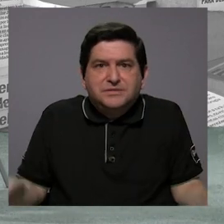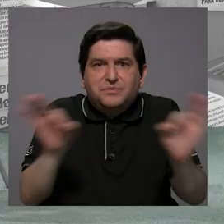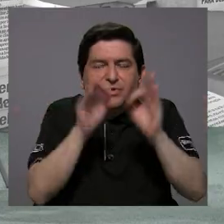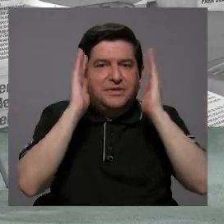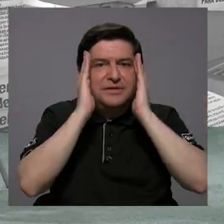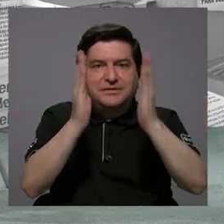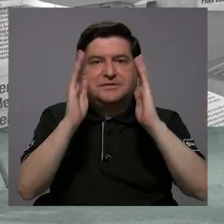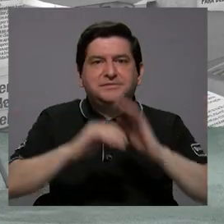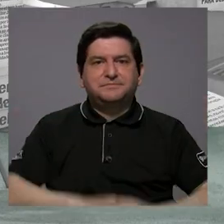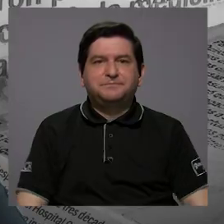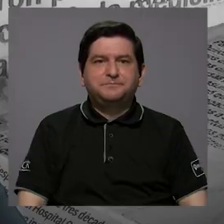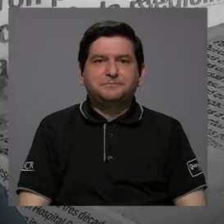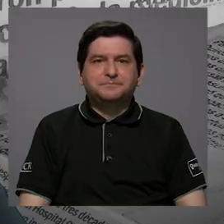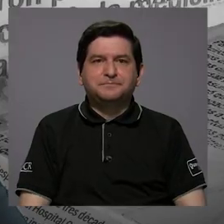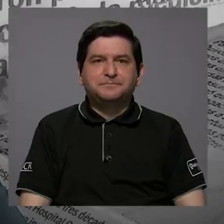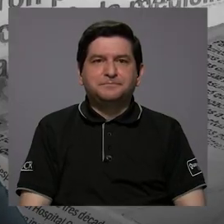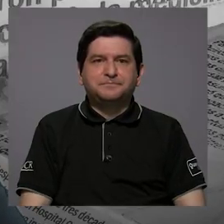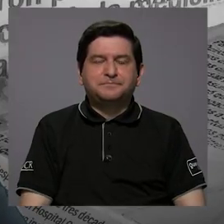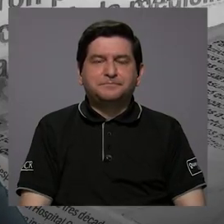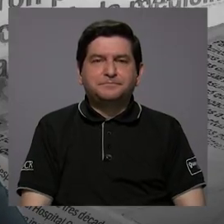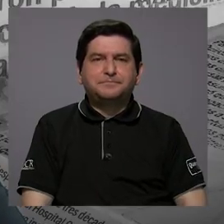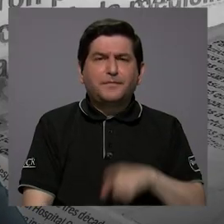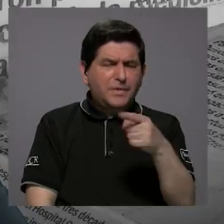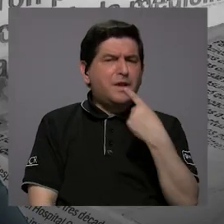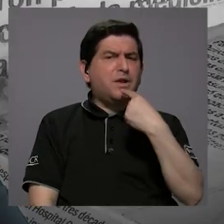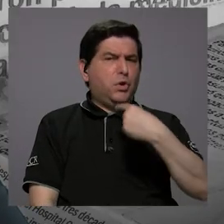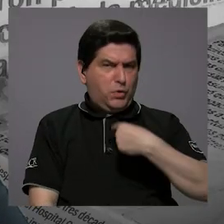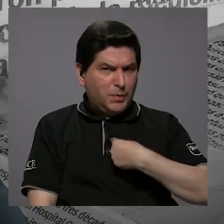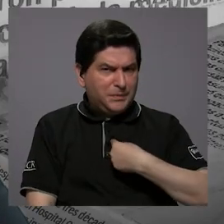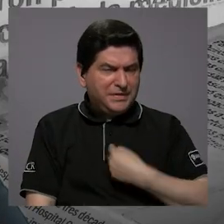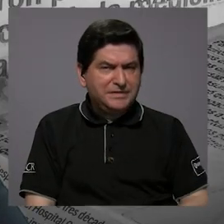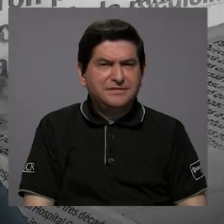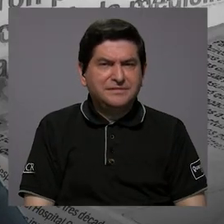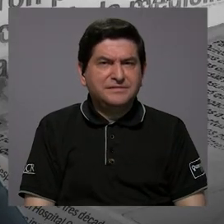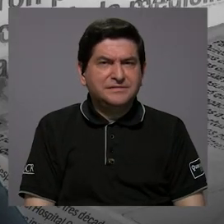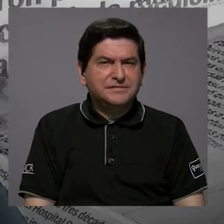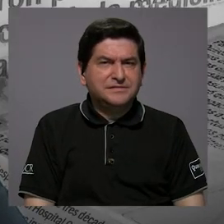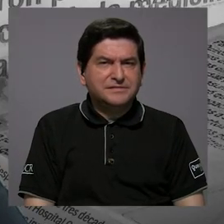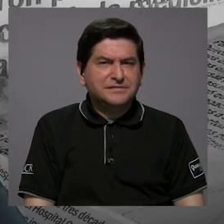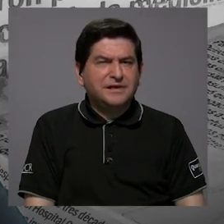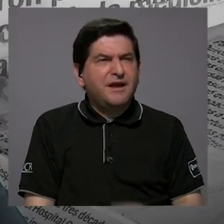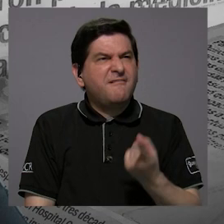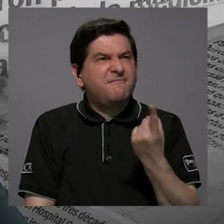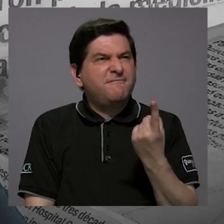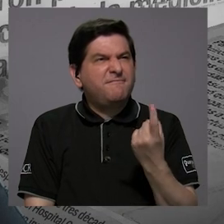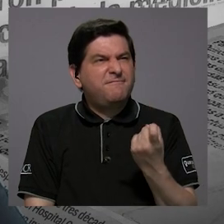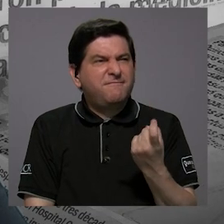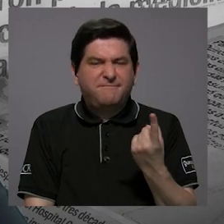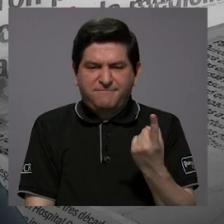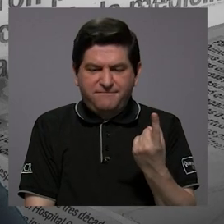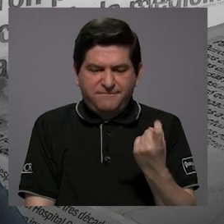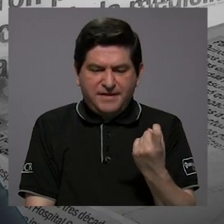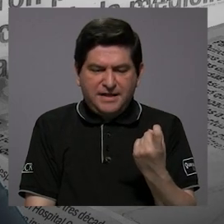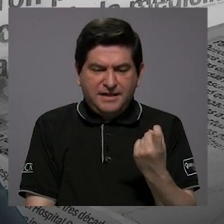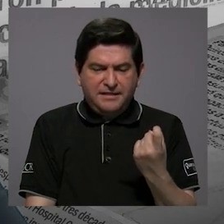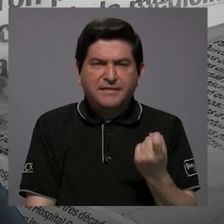importantes, ¿verdad? Pues, por lo que usted me cuenta, hay una falta de